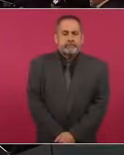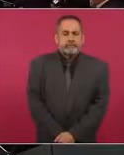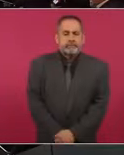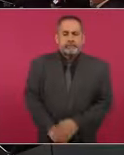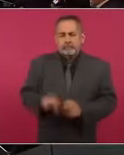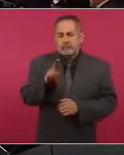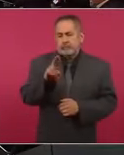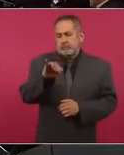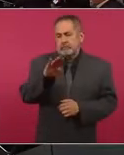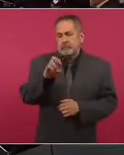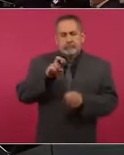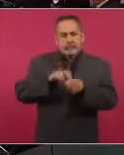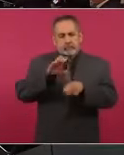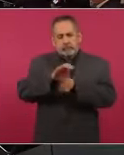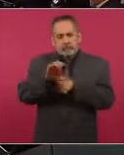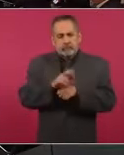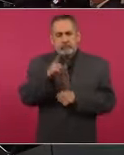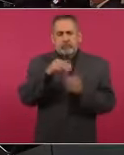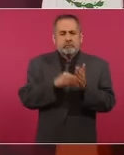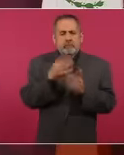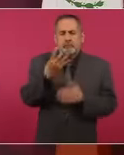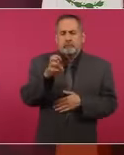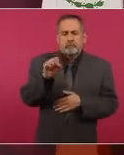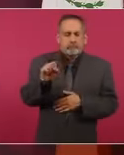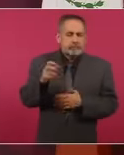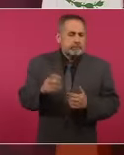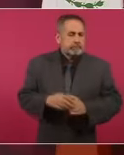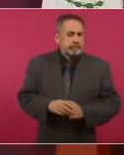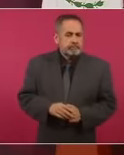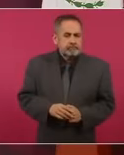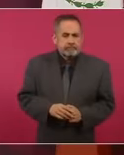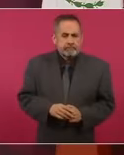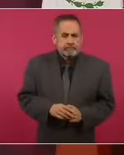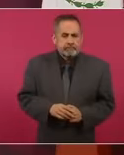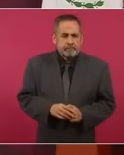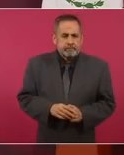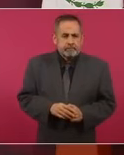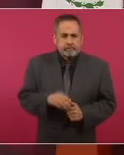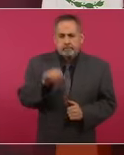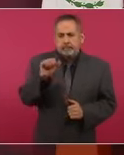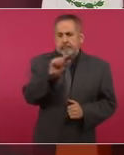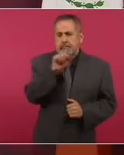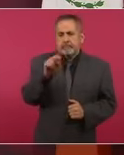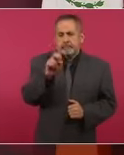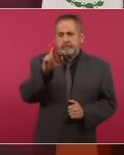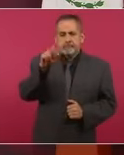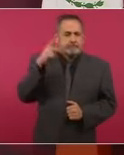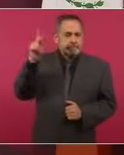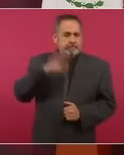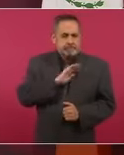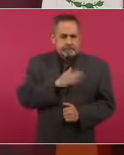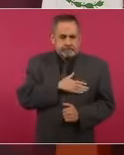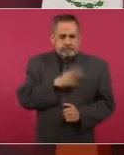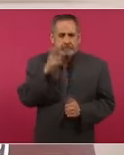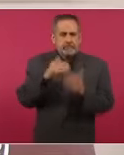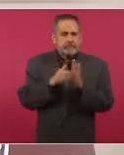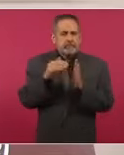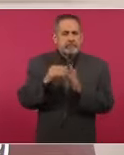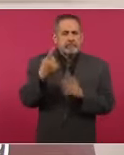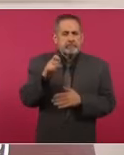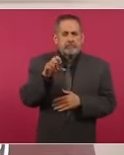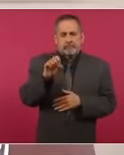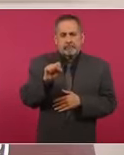Uribe de Colombia, dos millones cuatrocientos sesenta, Aznar de España, dos millones ciento